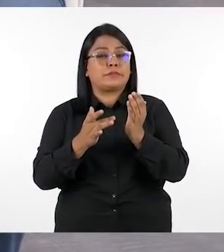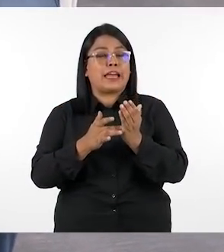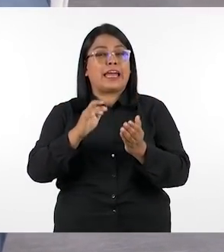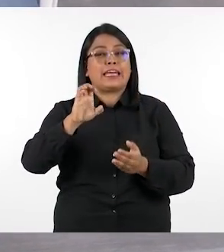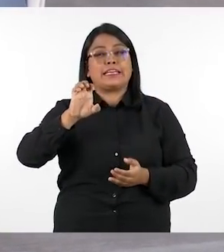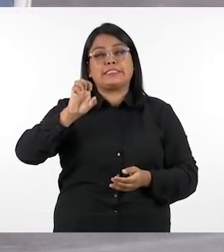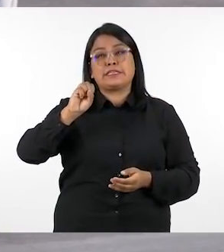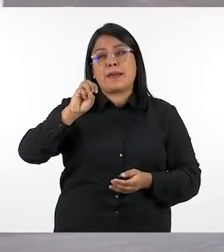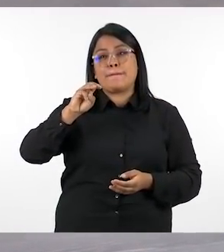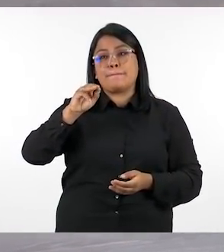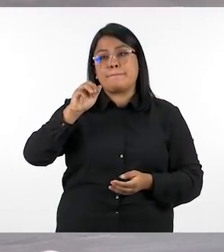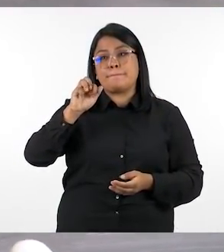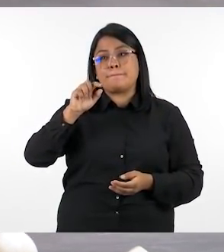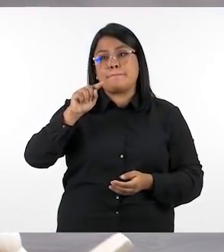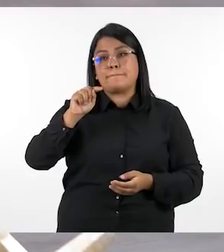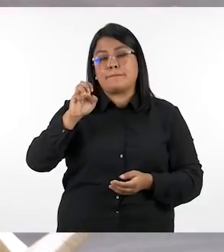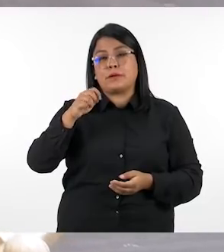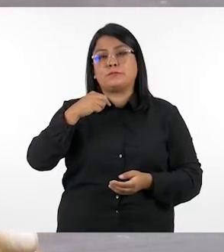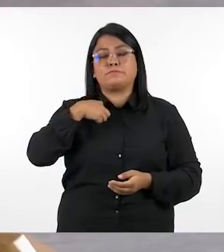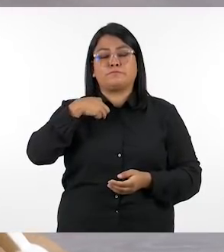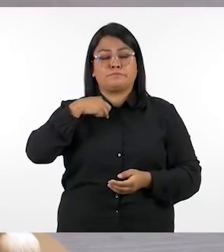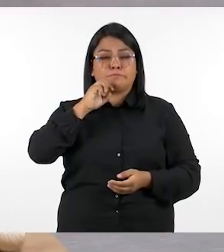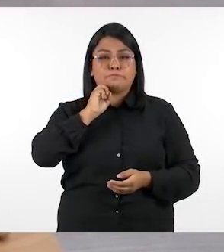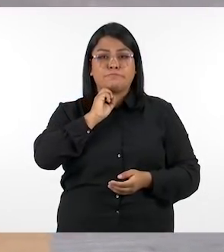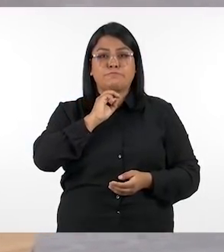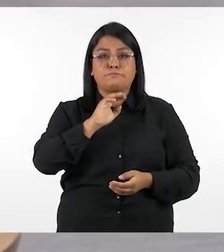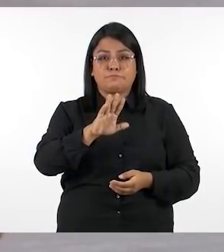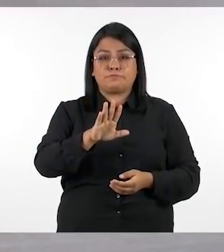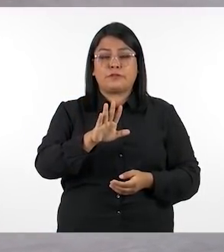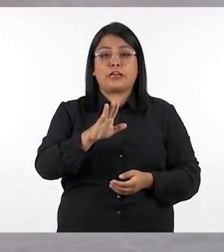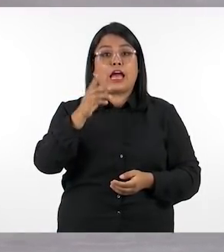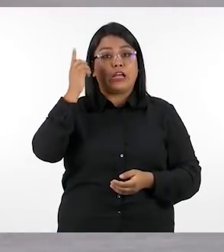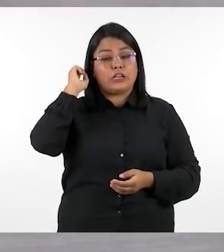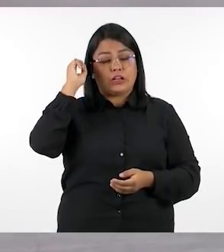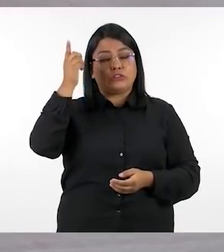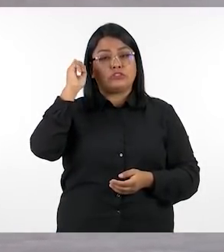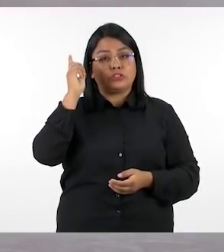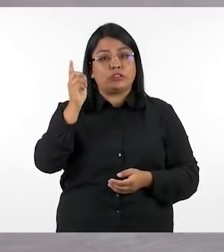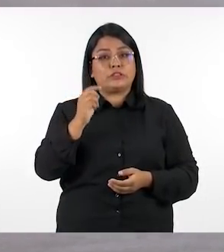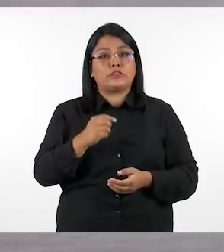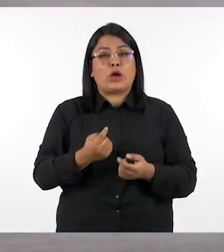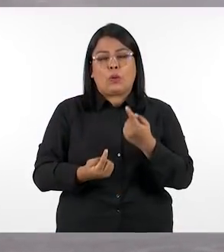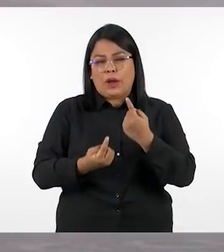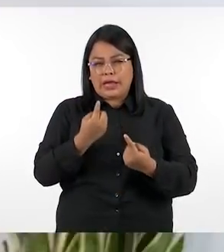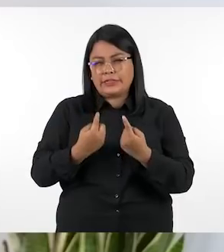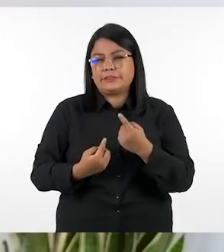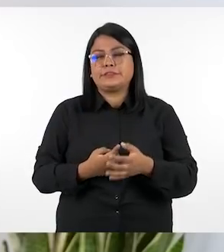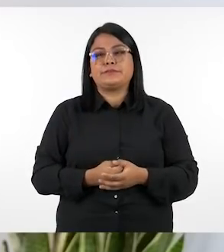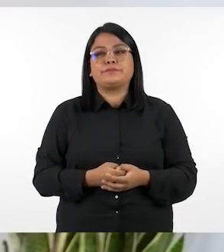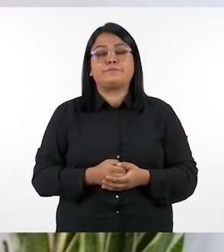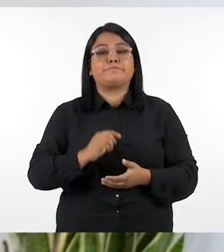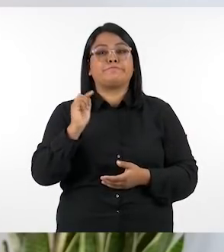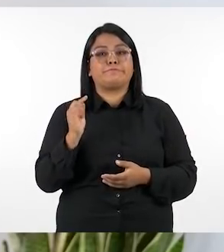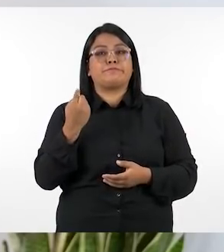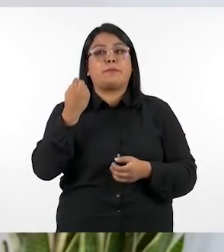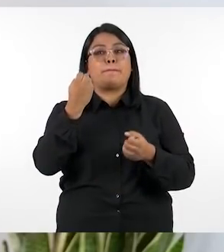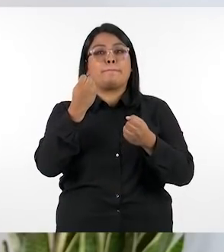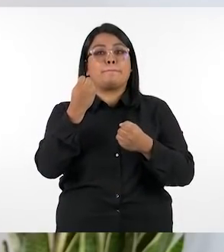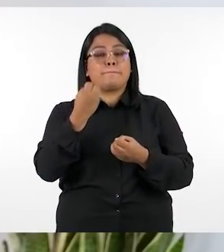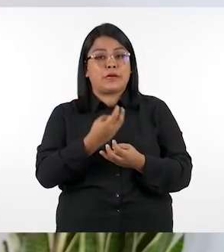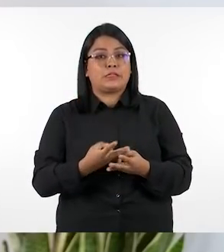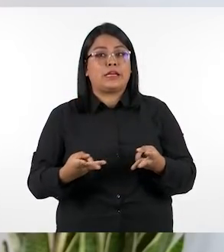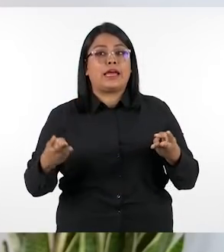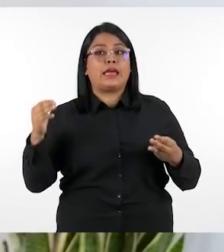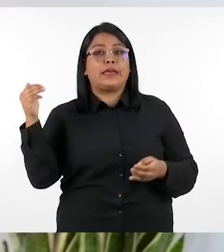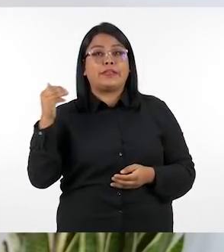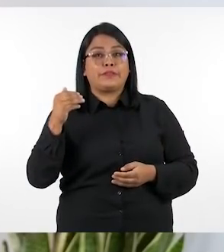técnica de es mate déjame comentarte a ti y a nuestros docentes cuáles son el primero de ellos son